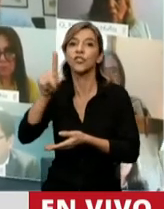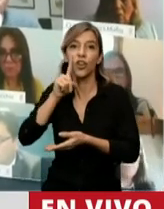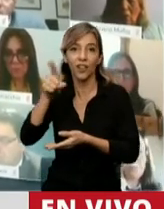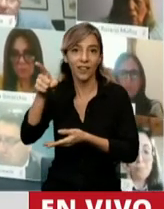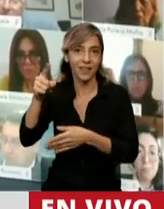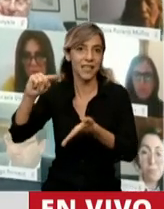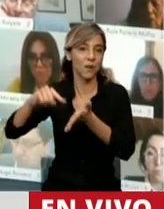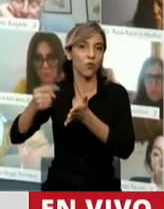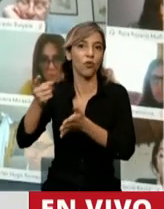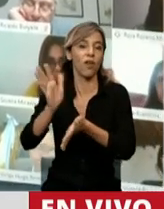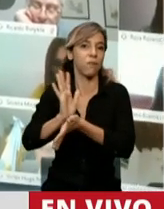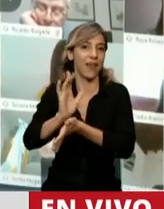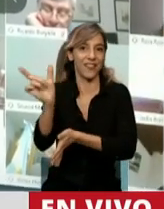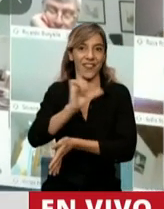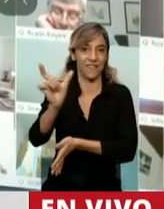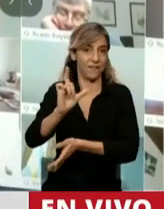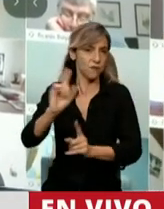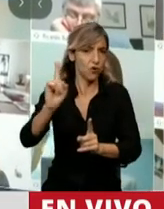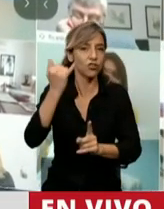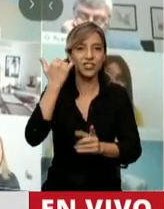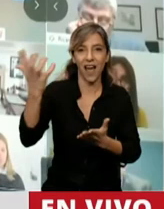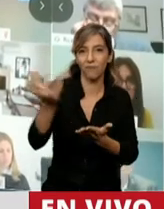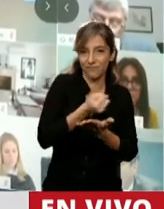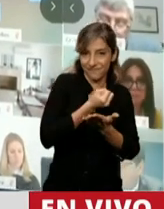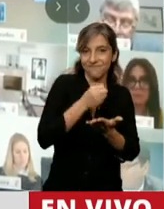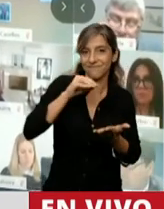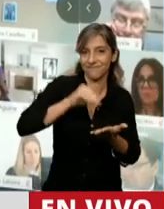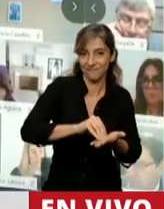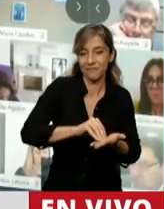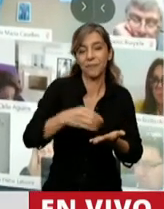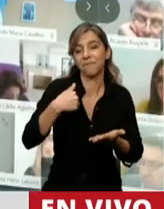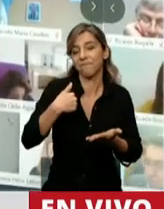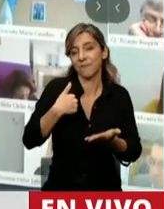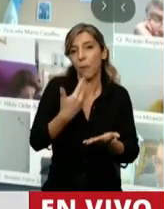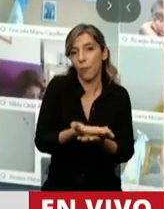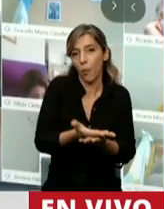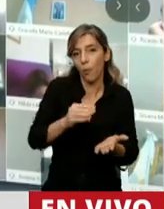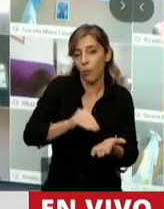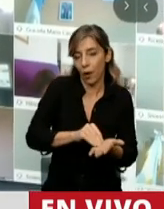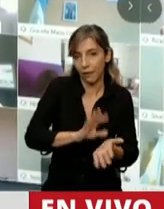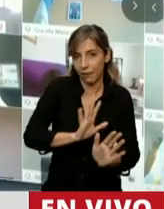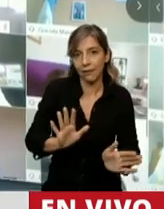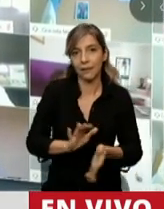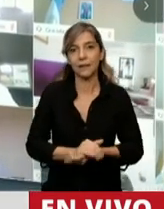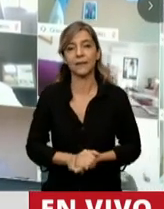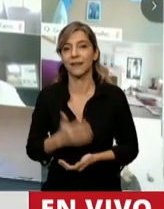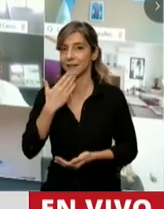de la parte de las diferencias porque está recogido eso, pero estaba antes en nuestra propuesta. Gracias, presidente.